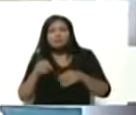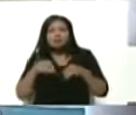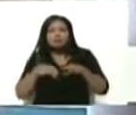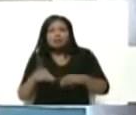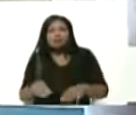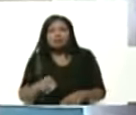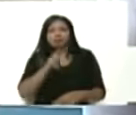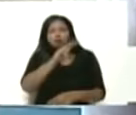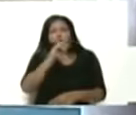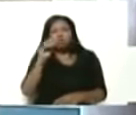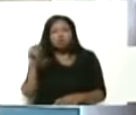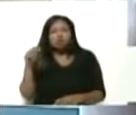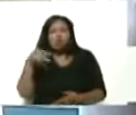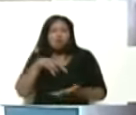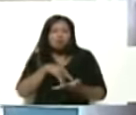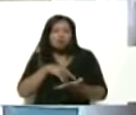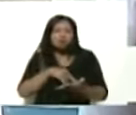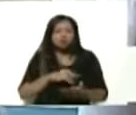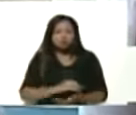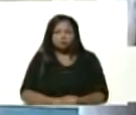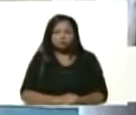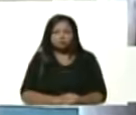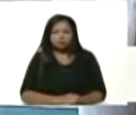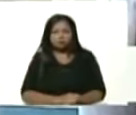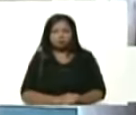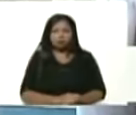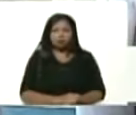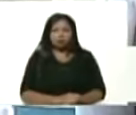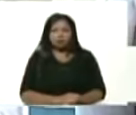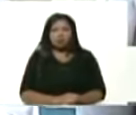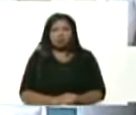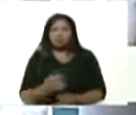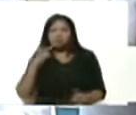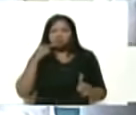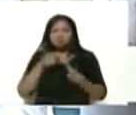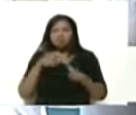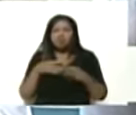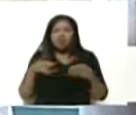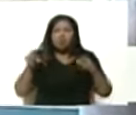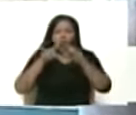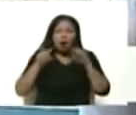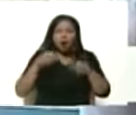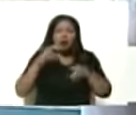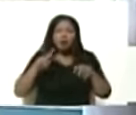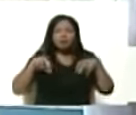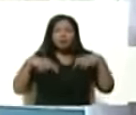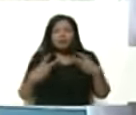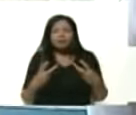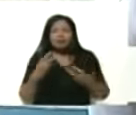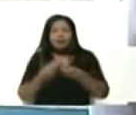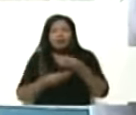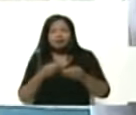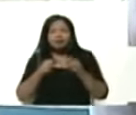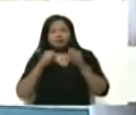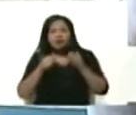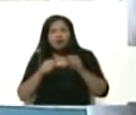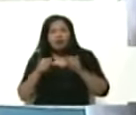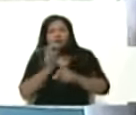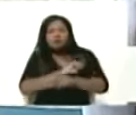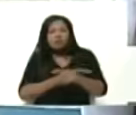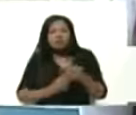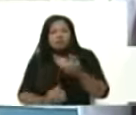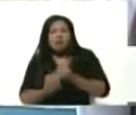Bicentenario Carabobo 200 también enmarcados en lo que es restablecer y seguir fortaleciendo la